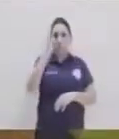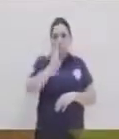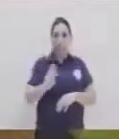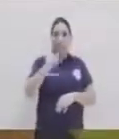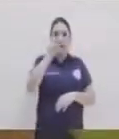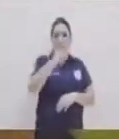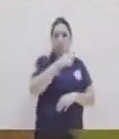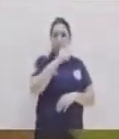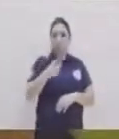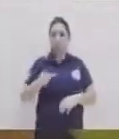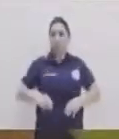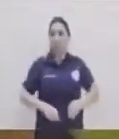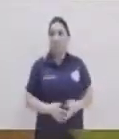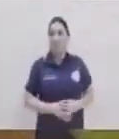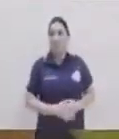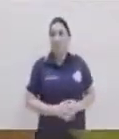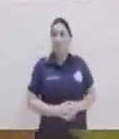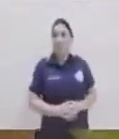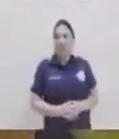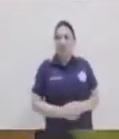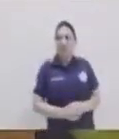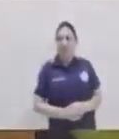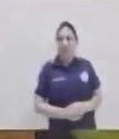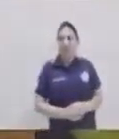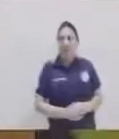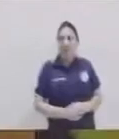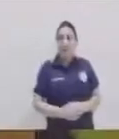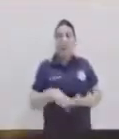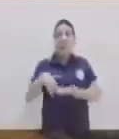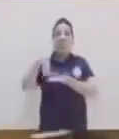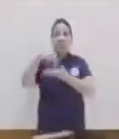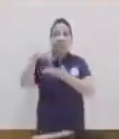un, dos, tres. Pam, pam, para, para.